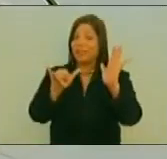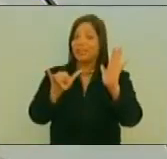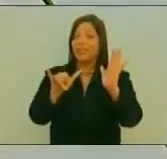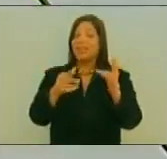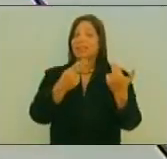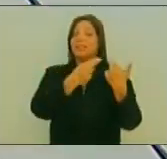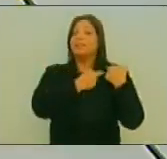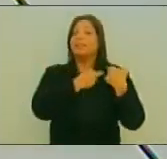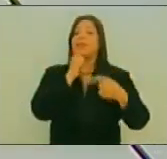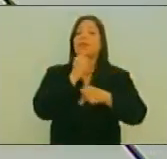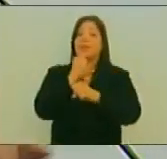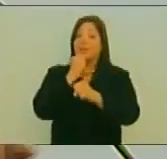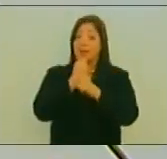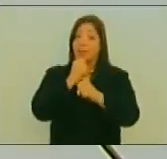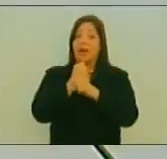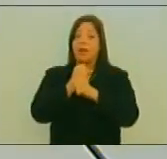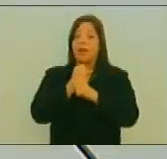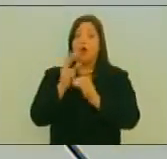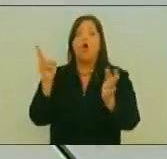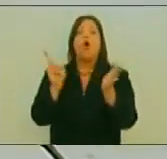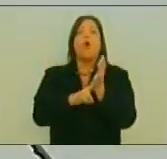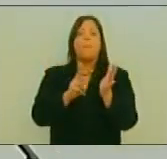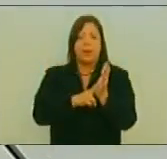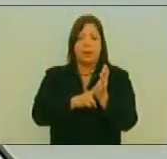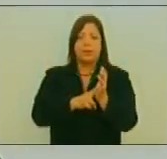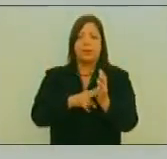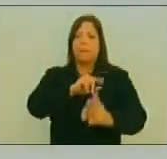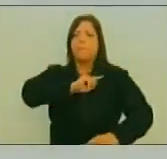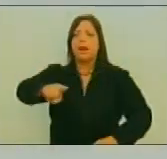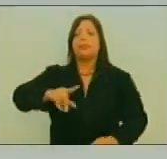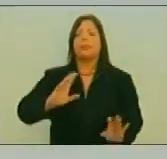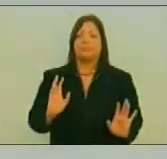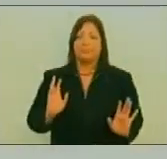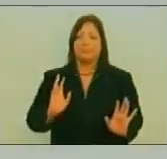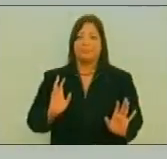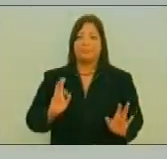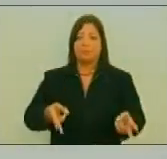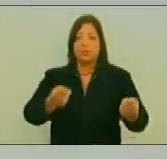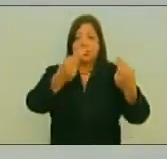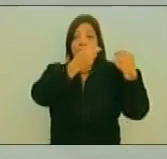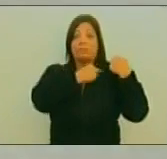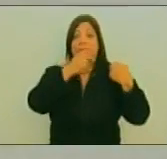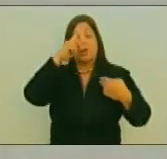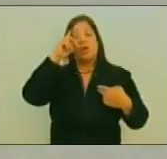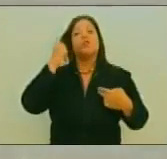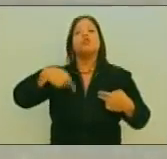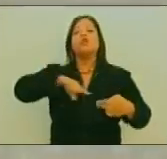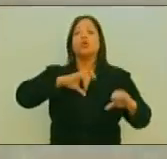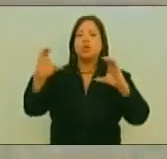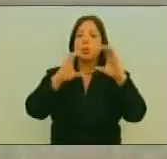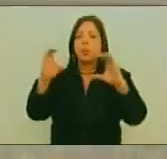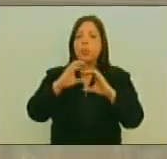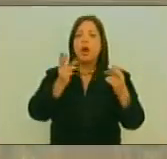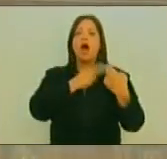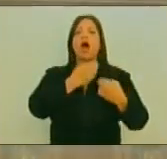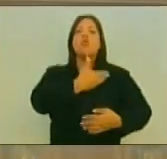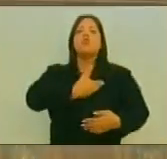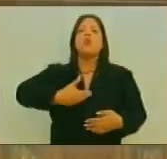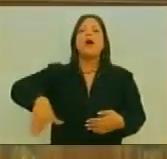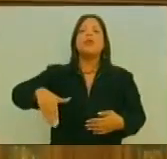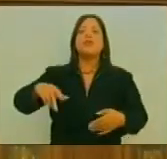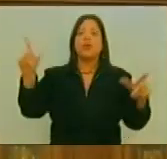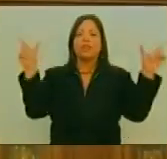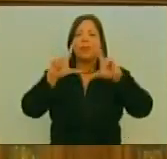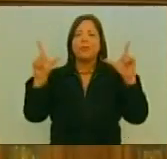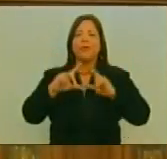Sus tantas Tareas El hacer Cumplir Ese mandato Nosotros A los medios De comunicación A sus propietarios A